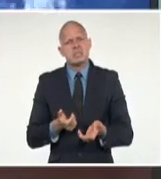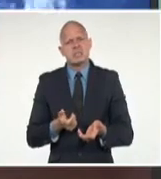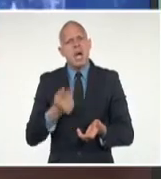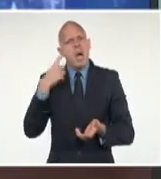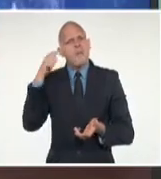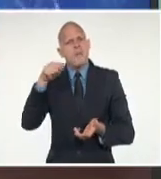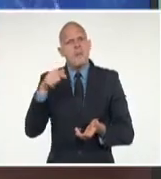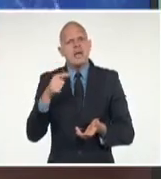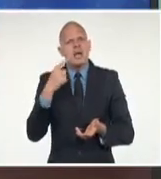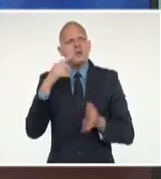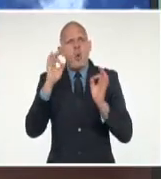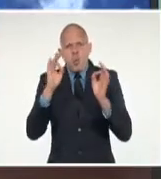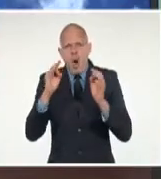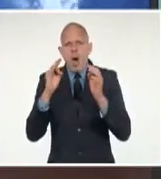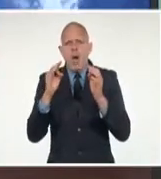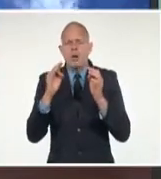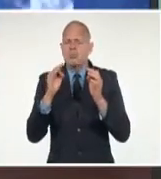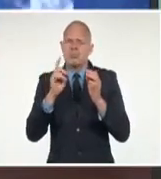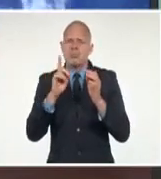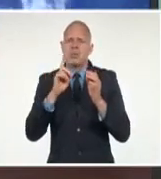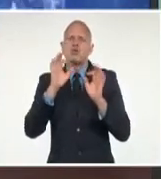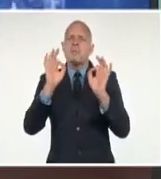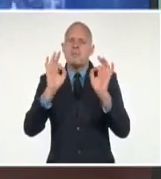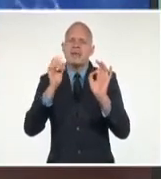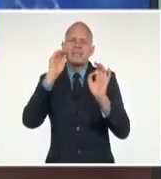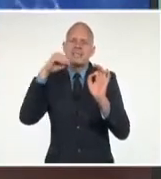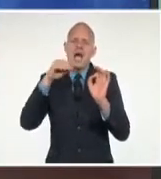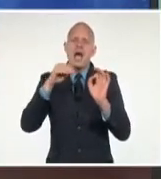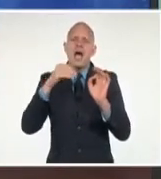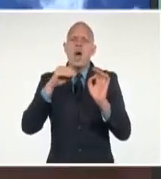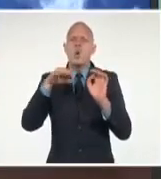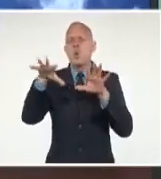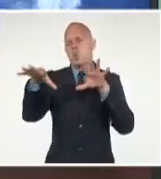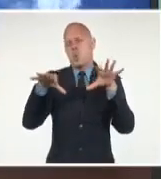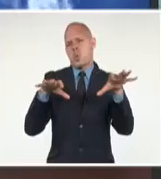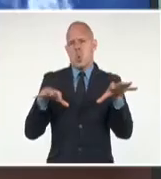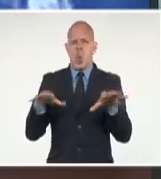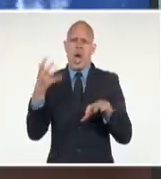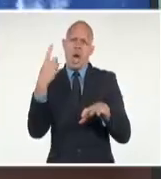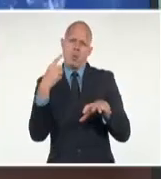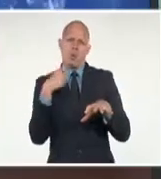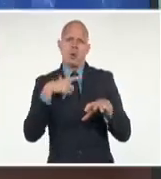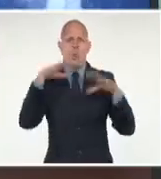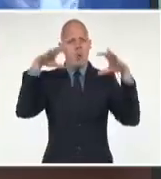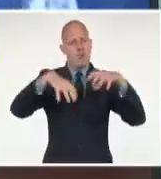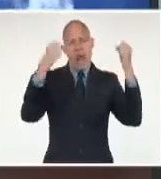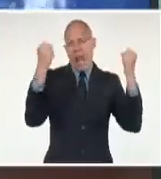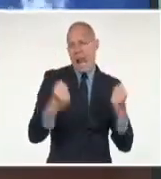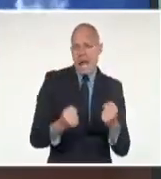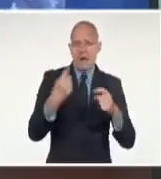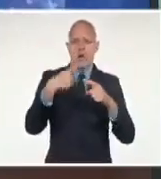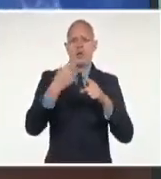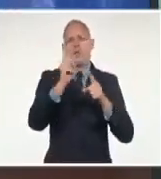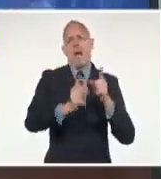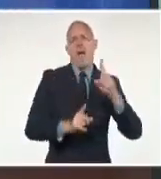de lluvia, en las áreas de chubascos fuertes, en las áreas de tormentas eléctricas. Cuando vemos aquí,